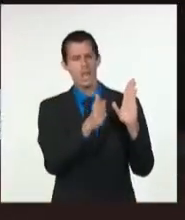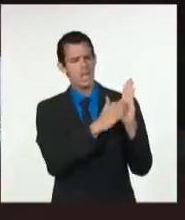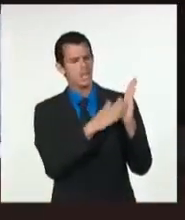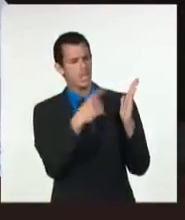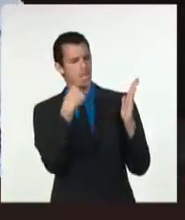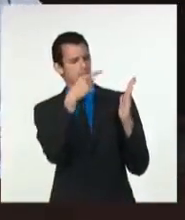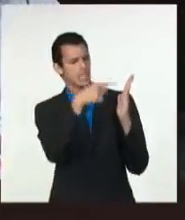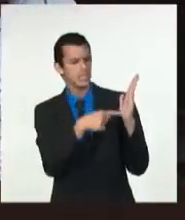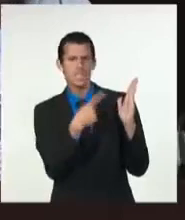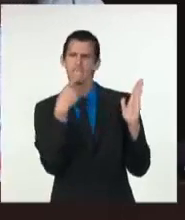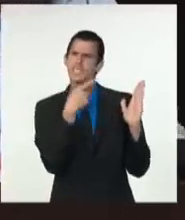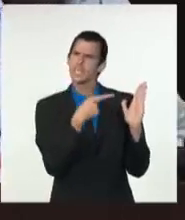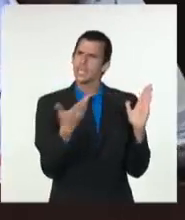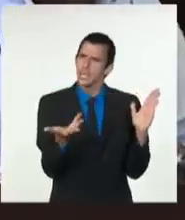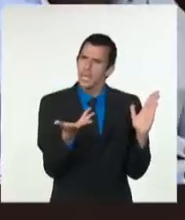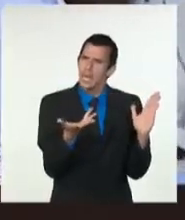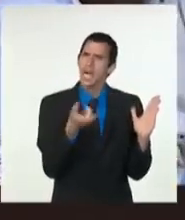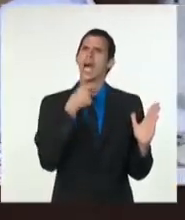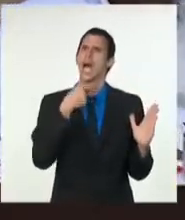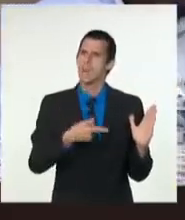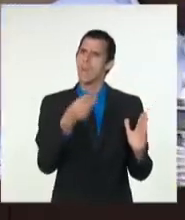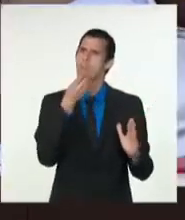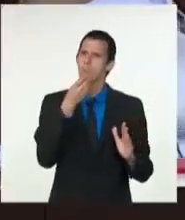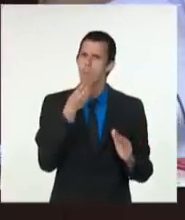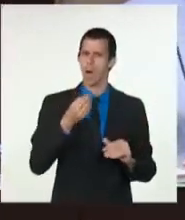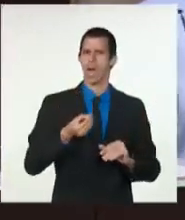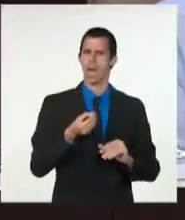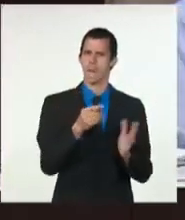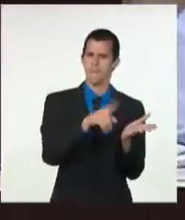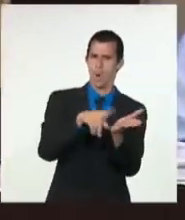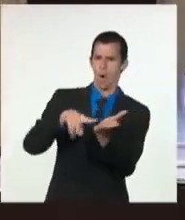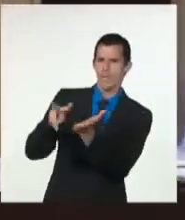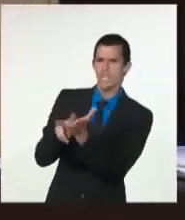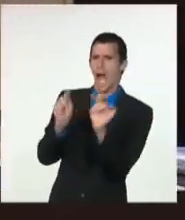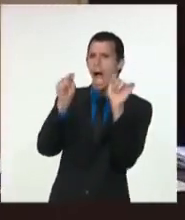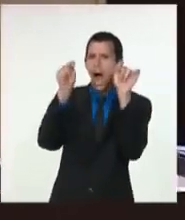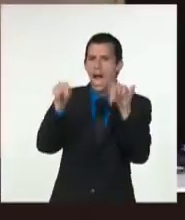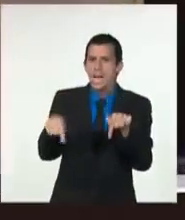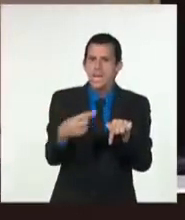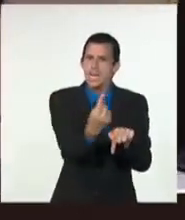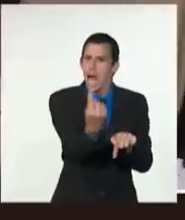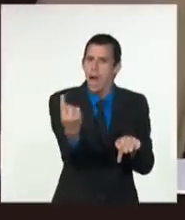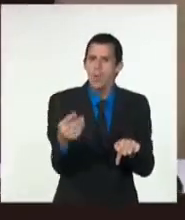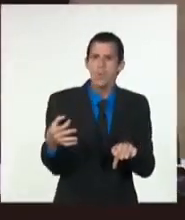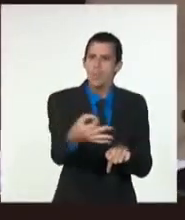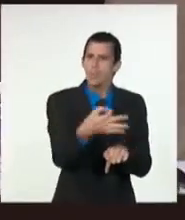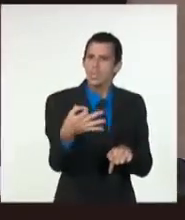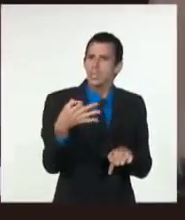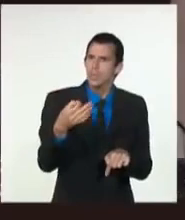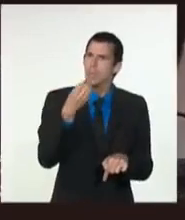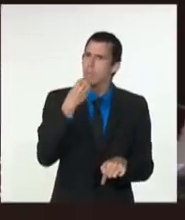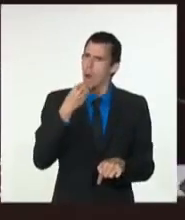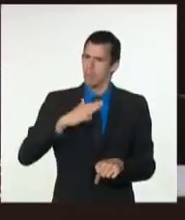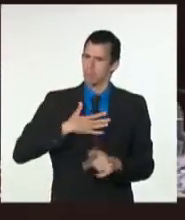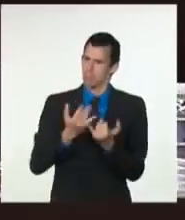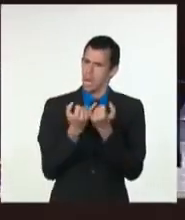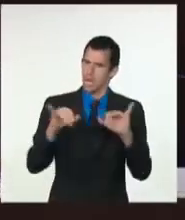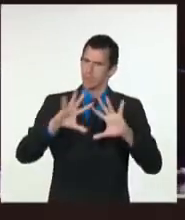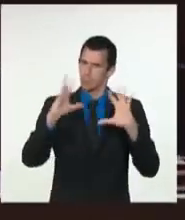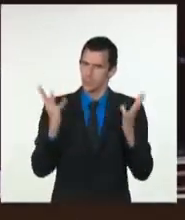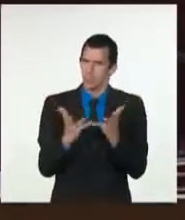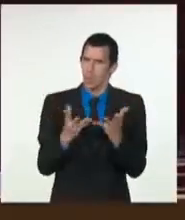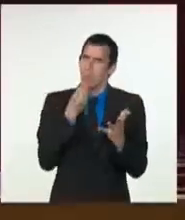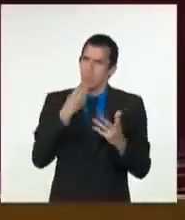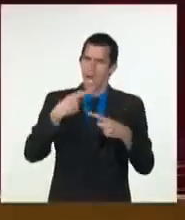municipal y la necesaria y el necesario fortalecimiento de la empresa estatal